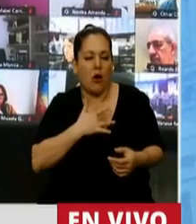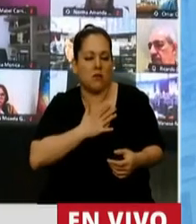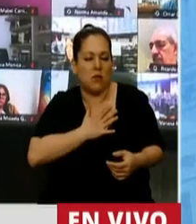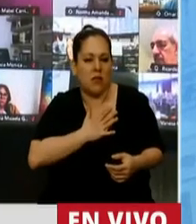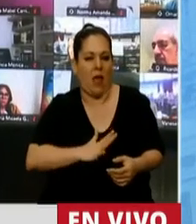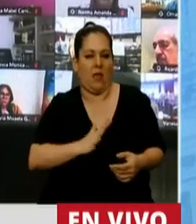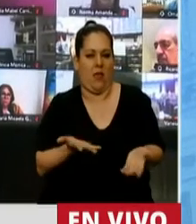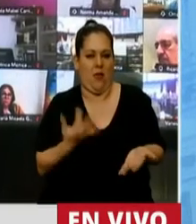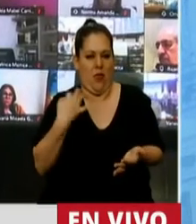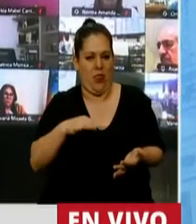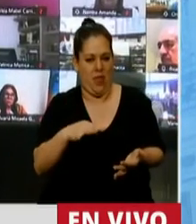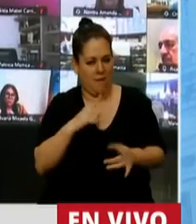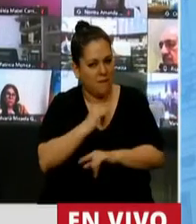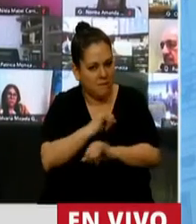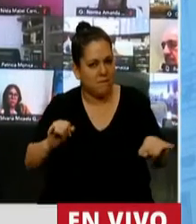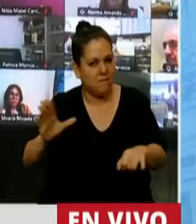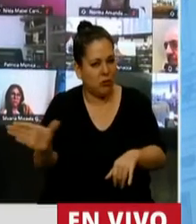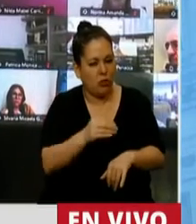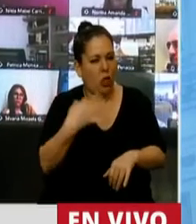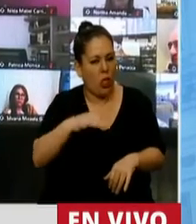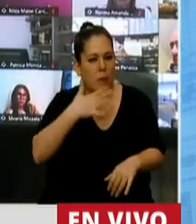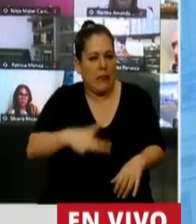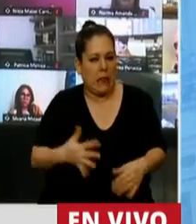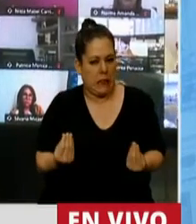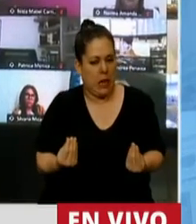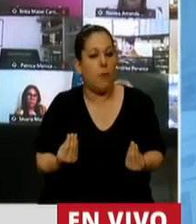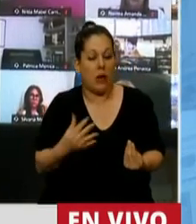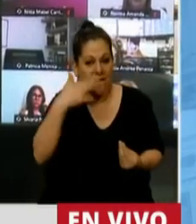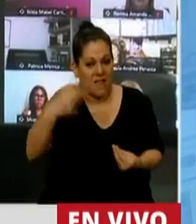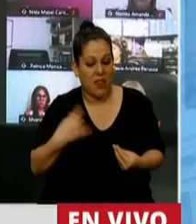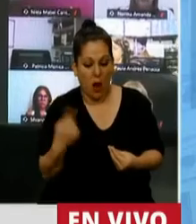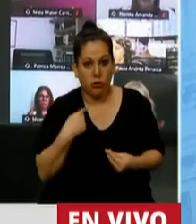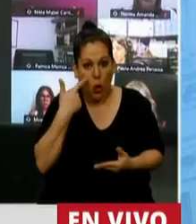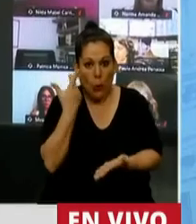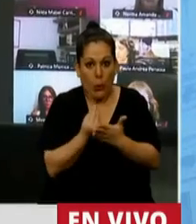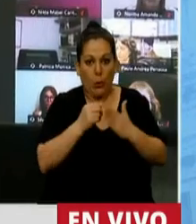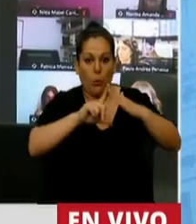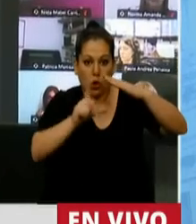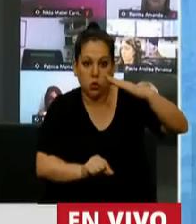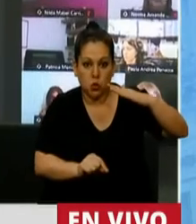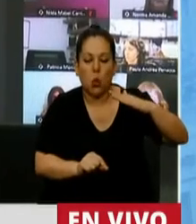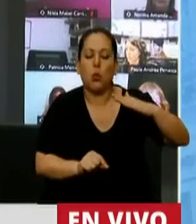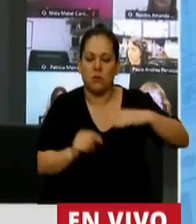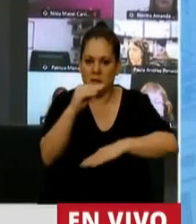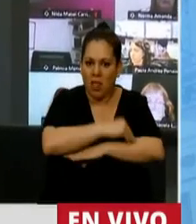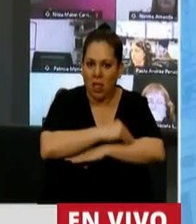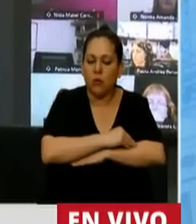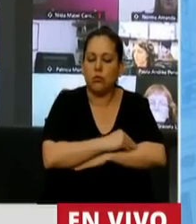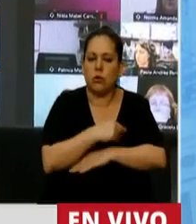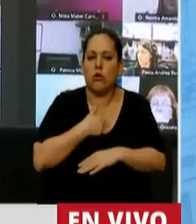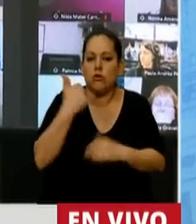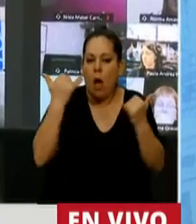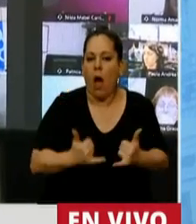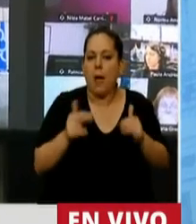le quede claro a todo. Y la verdad, Presidente, que nosotros, los santacruceños, hoy podemos decir que tenemos esa